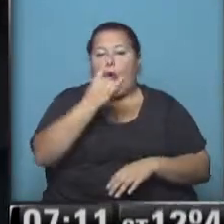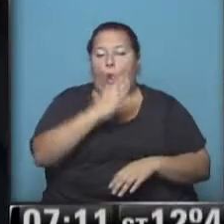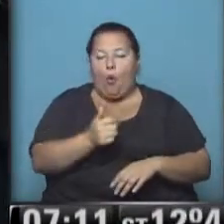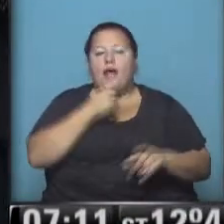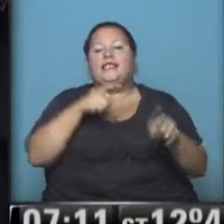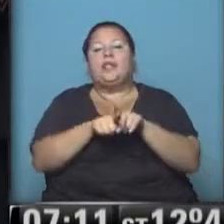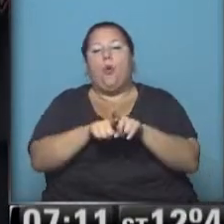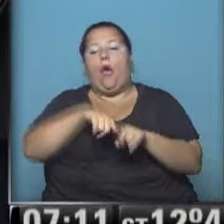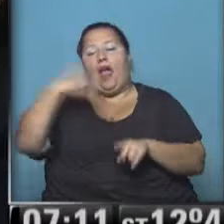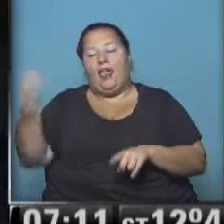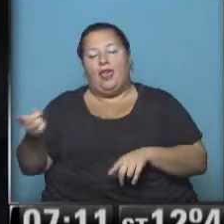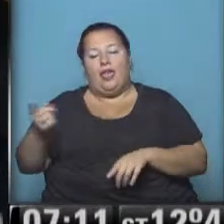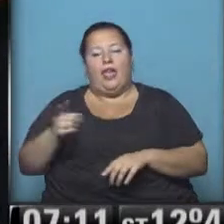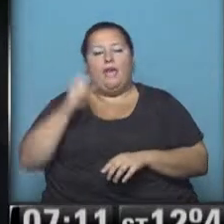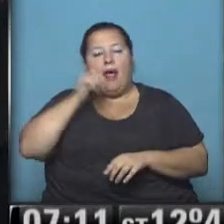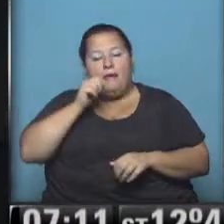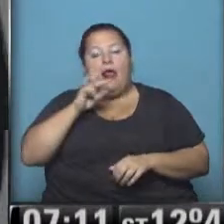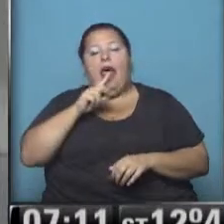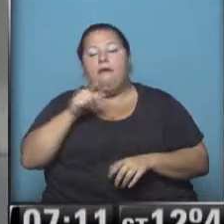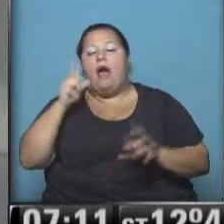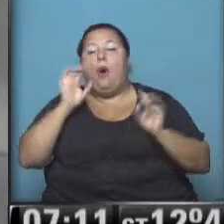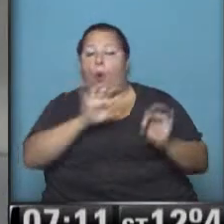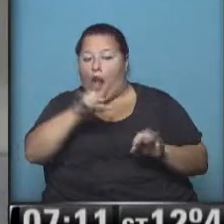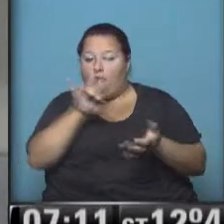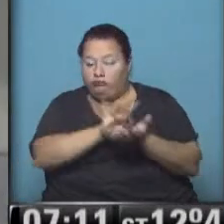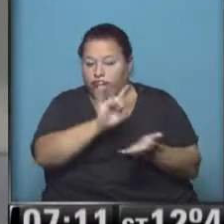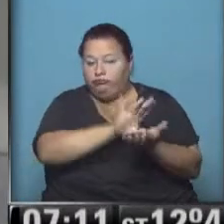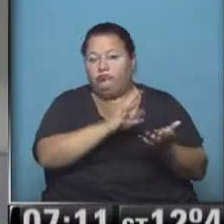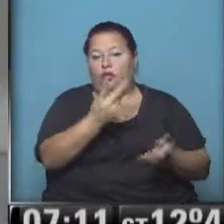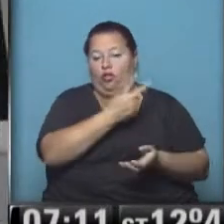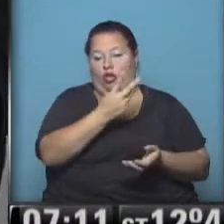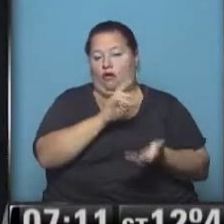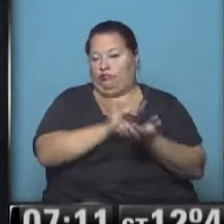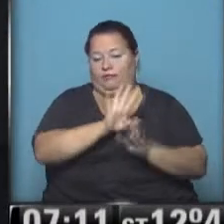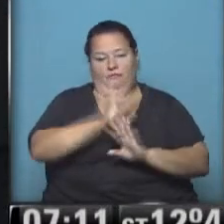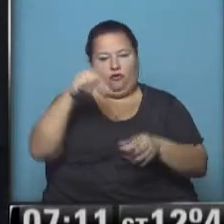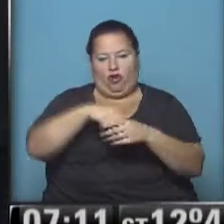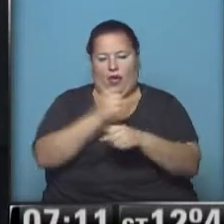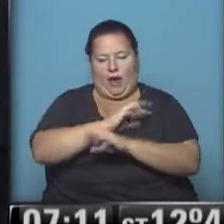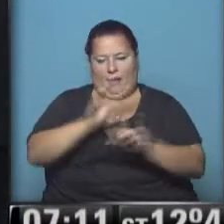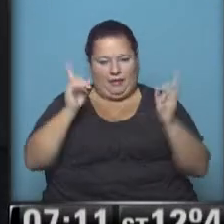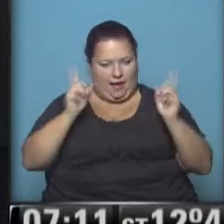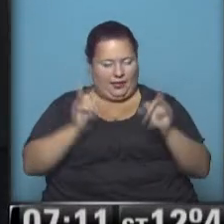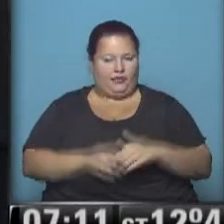si tiene el mismo final de lo que sucedía en Mar del Plata y en la Universidad de La Plata, donde fueron expulsados, donde ya no son más docentes de esas casas de estudios. Bien.